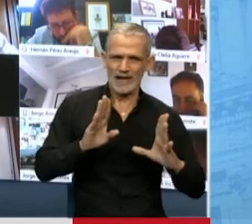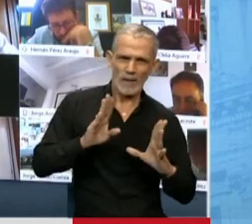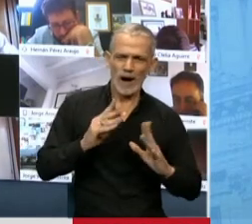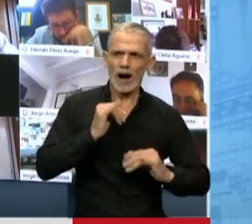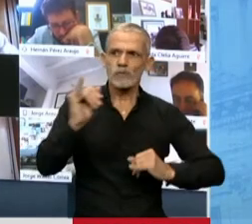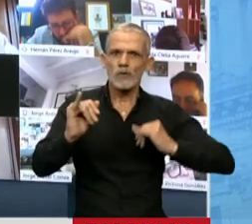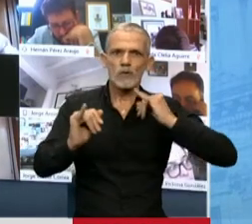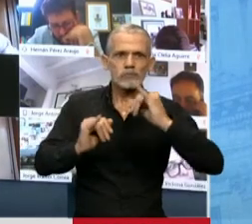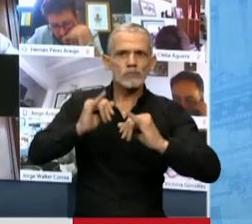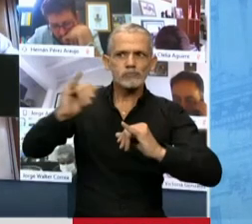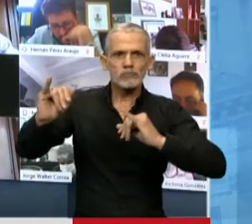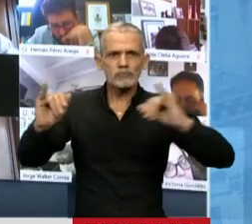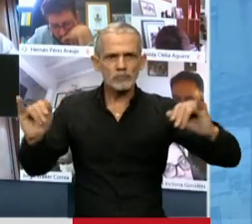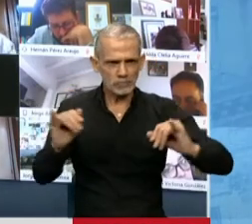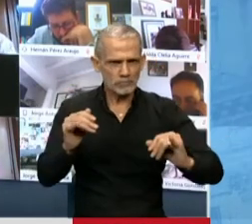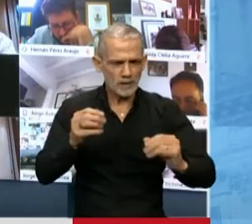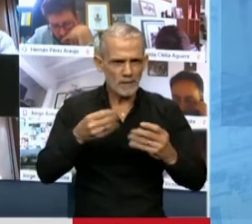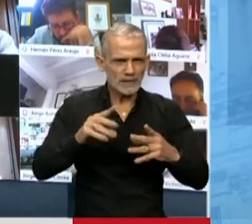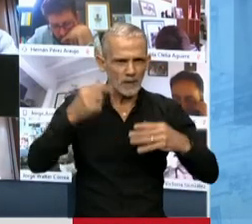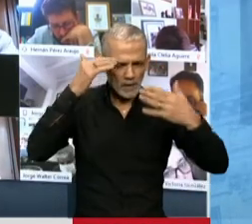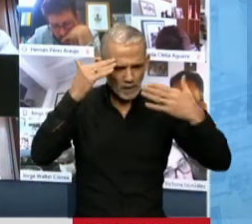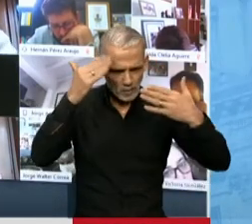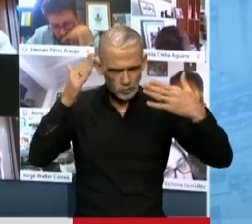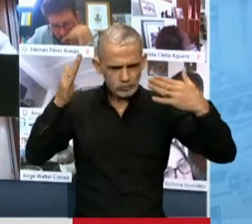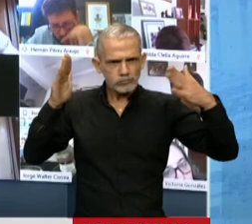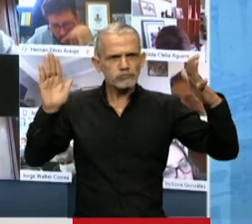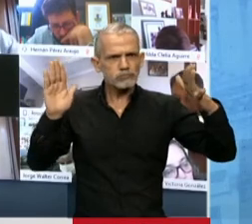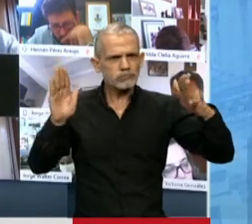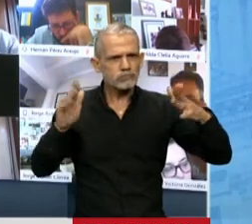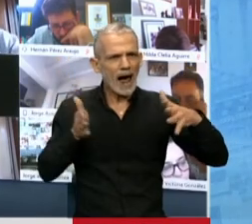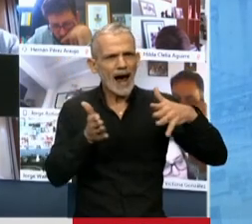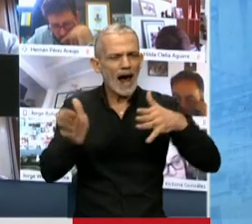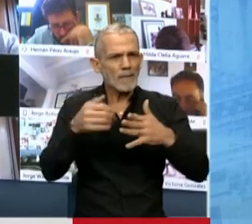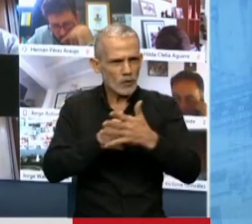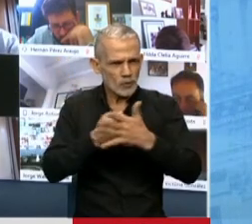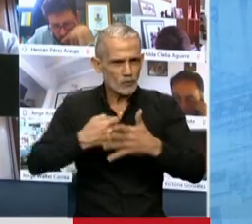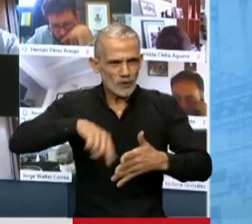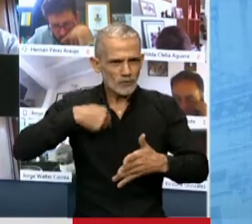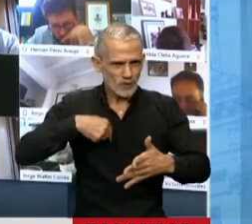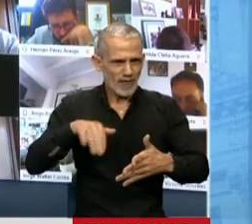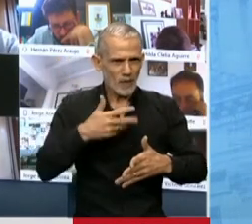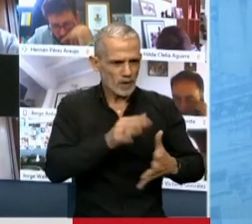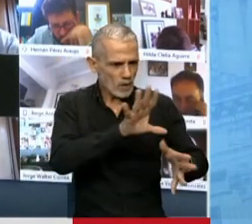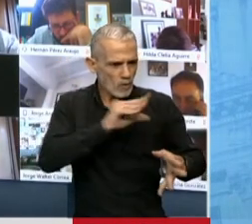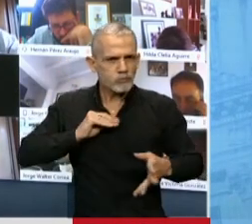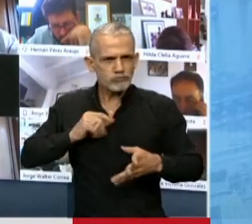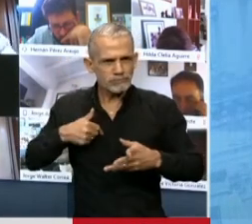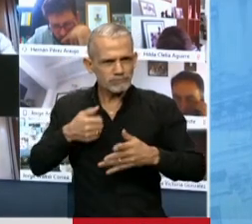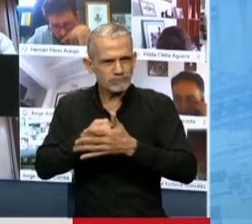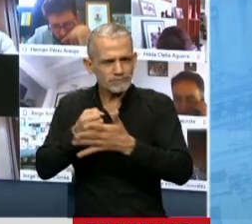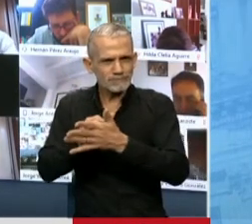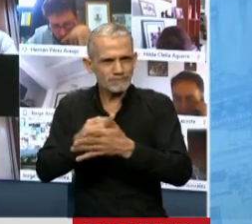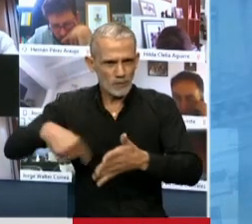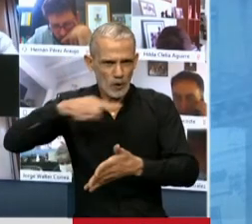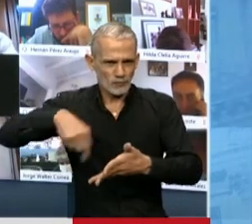a decir y las que nos empezaba a abrir un poco este camino nuevo que después fuimos transitando.